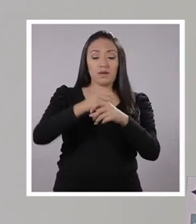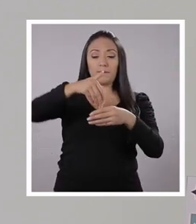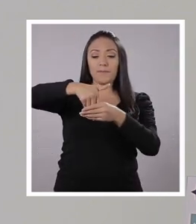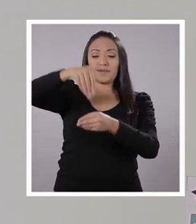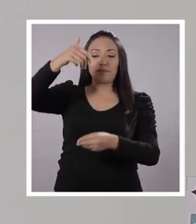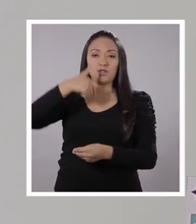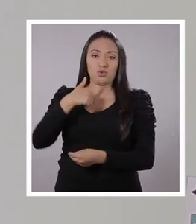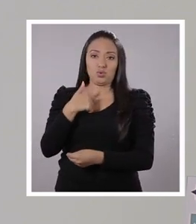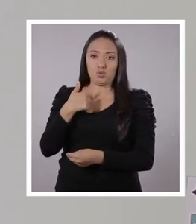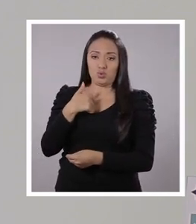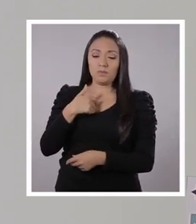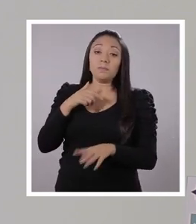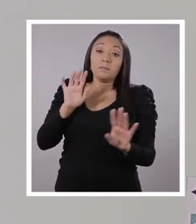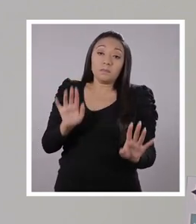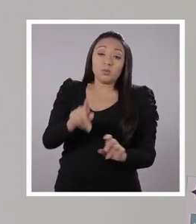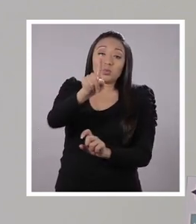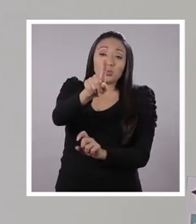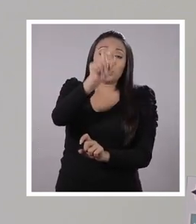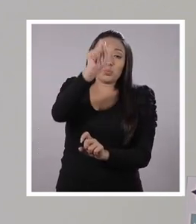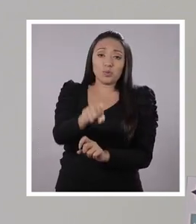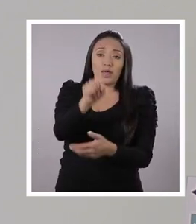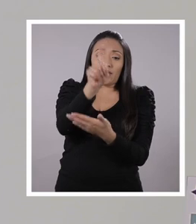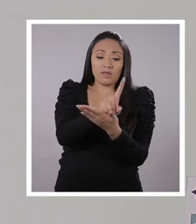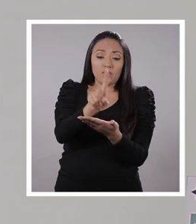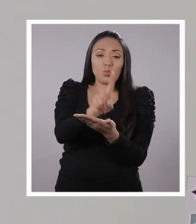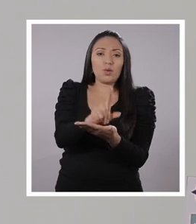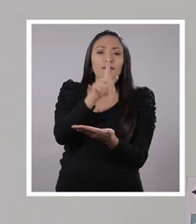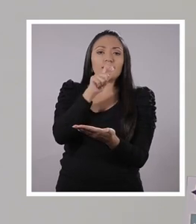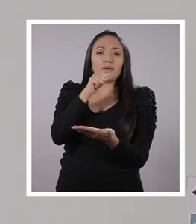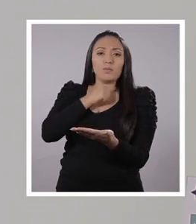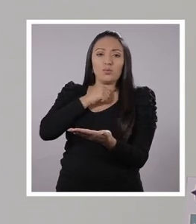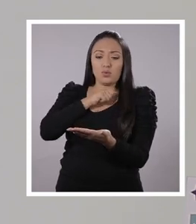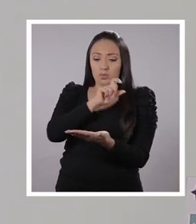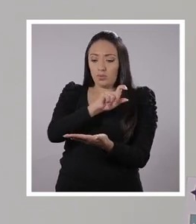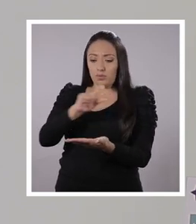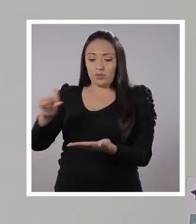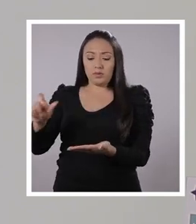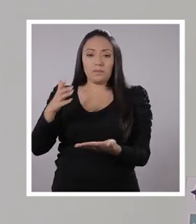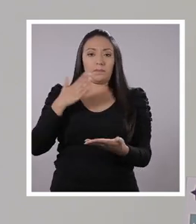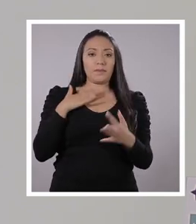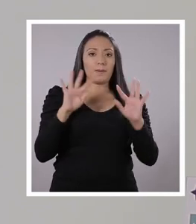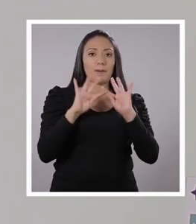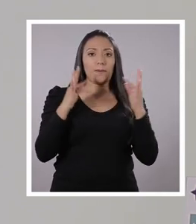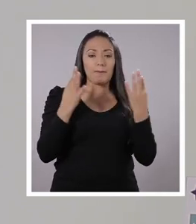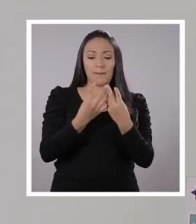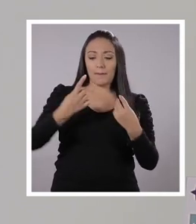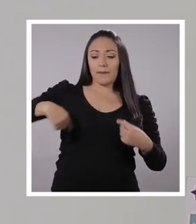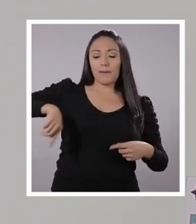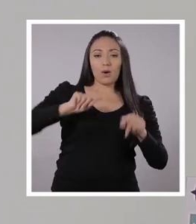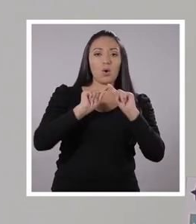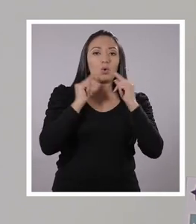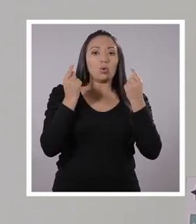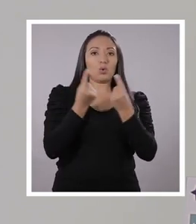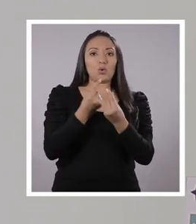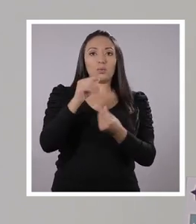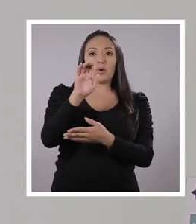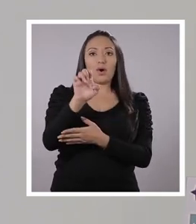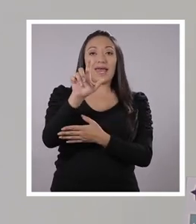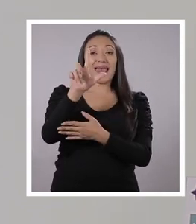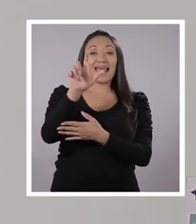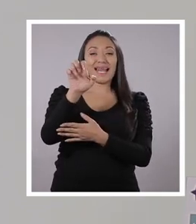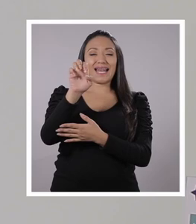Pancho y yo lo hemos impreso. Y abajo vamos a poner a quién pertenece. ¿A pertenece? A nuestro grupo. Nos vamos a llamar el grupo